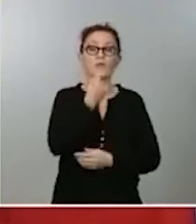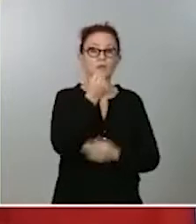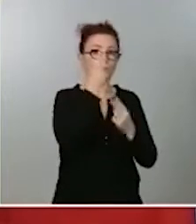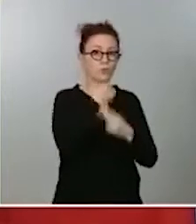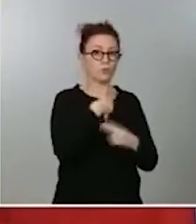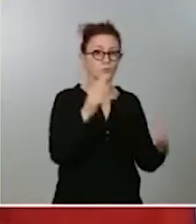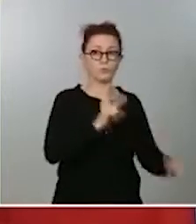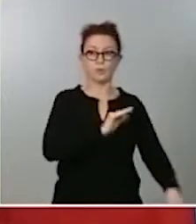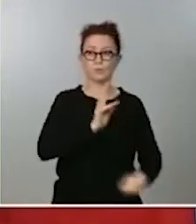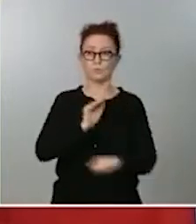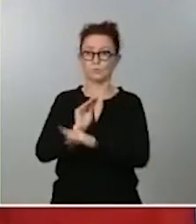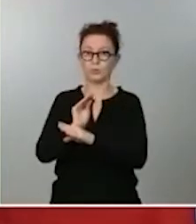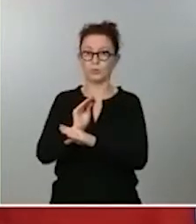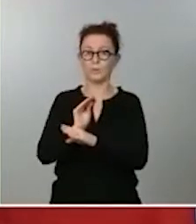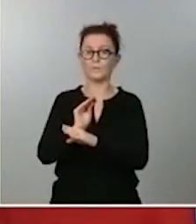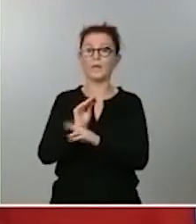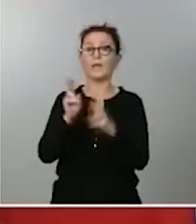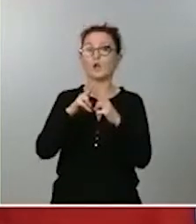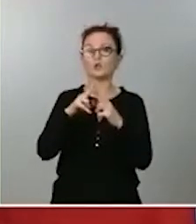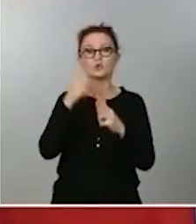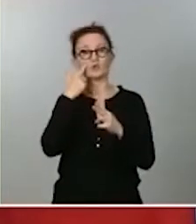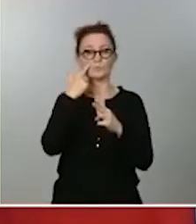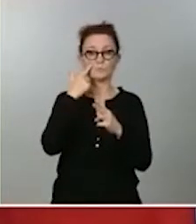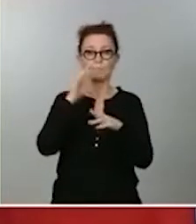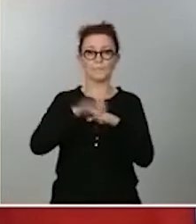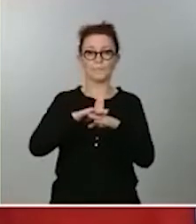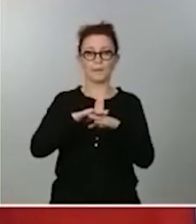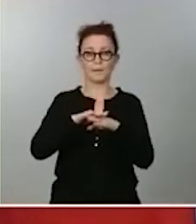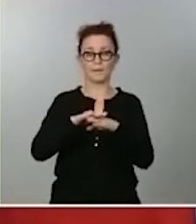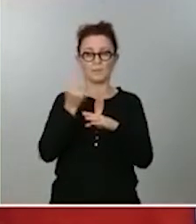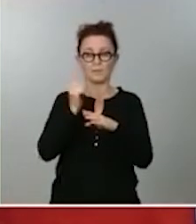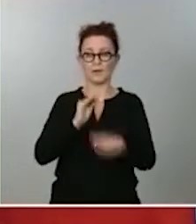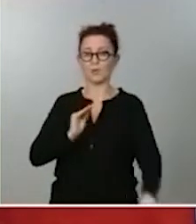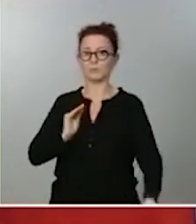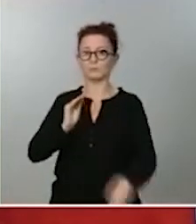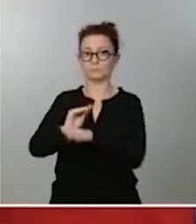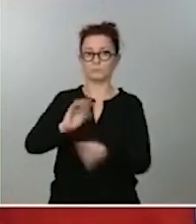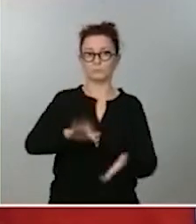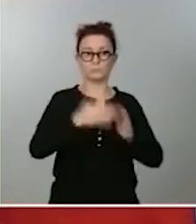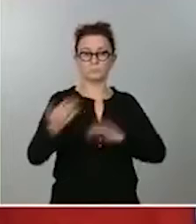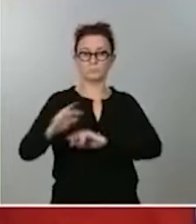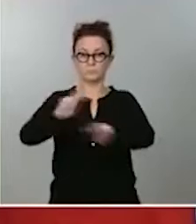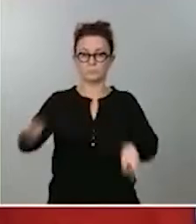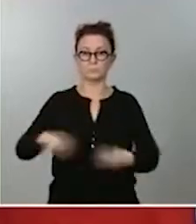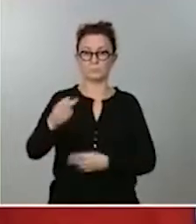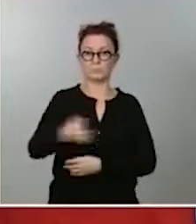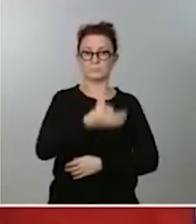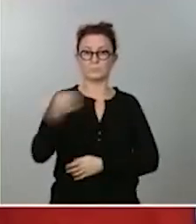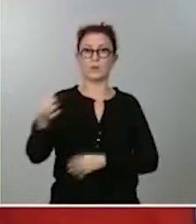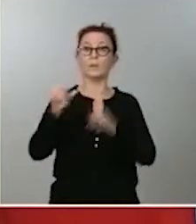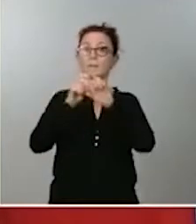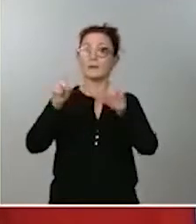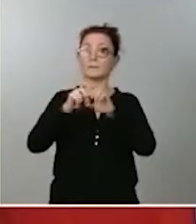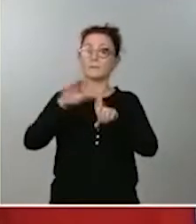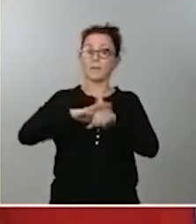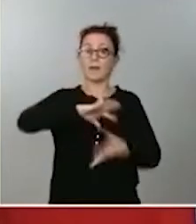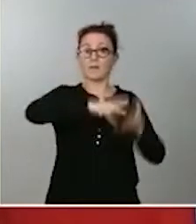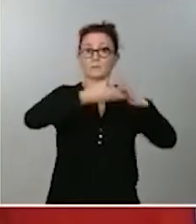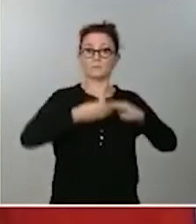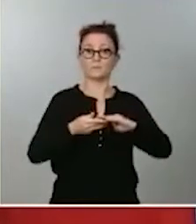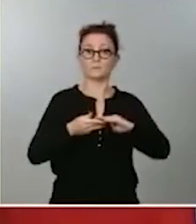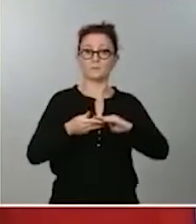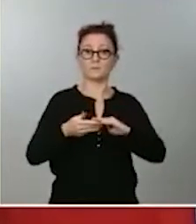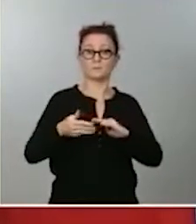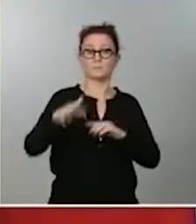emplea en la mayor eficiencia y en la mejor transformación que tiene que experimentar en Europa para adaptarse a las condiciones del entorno.